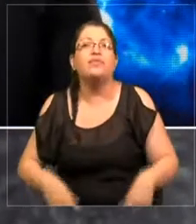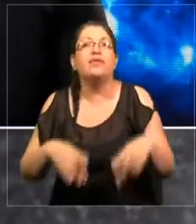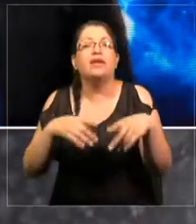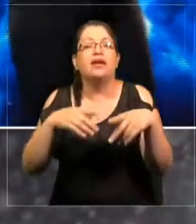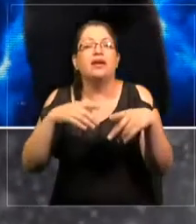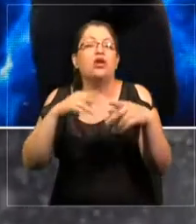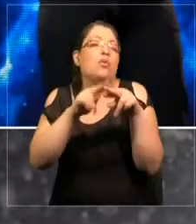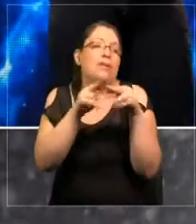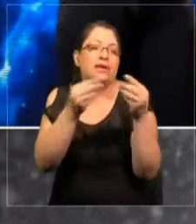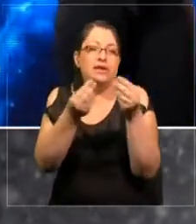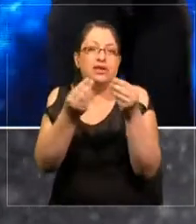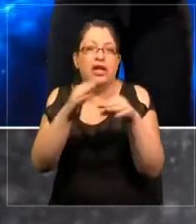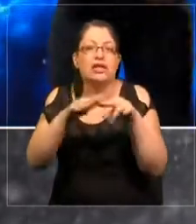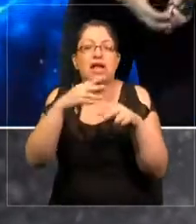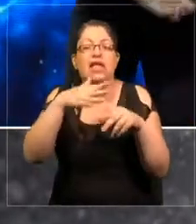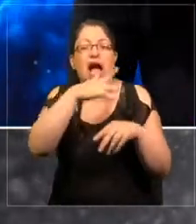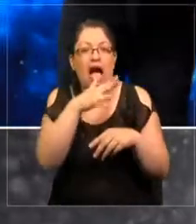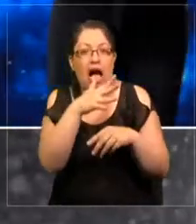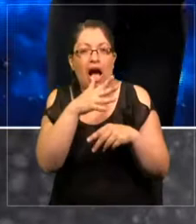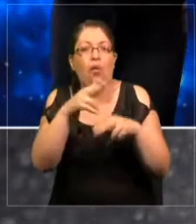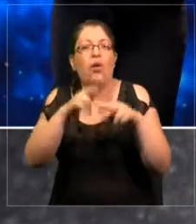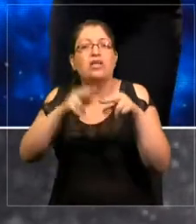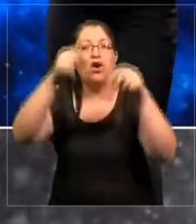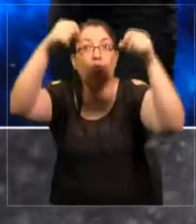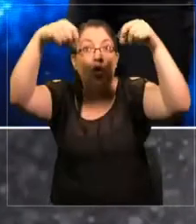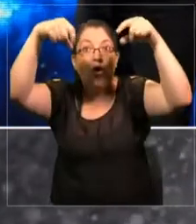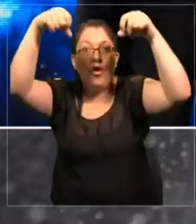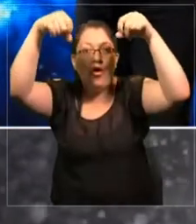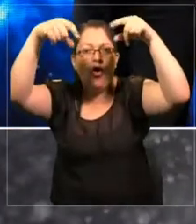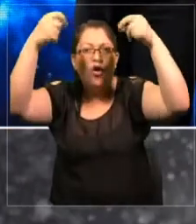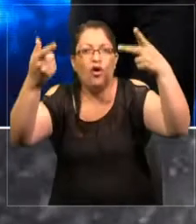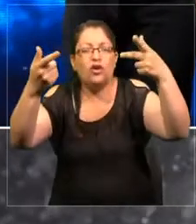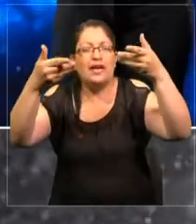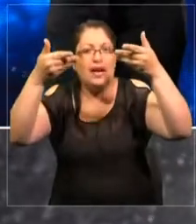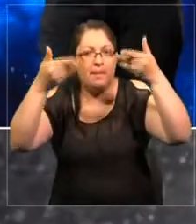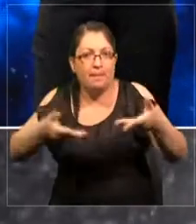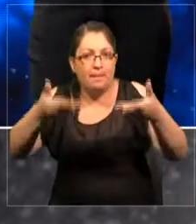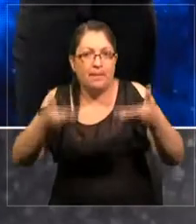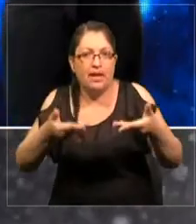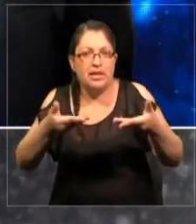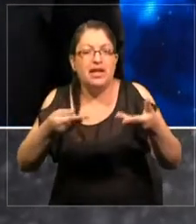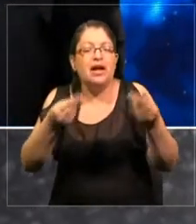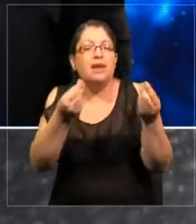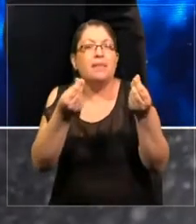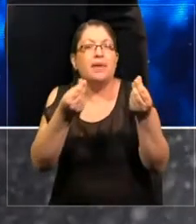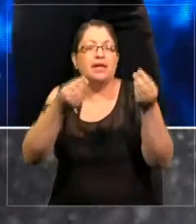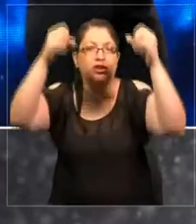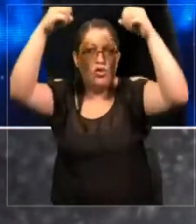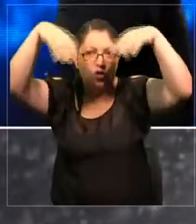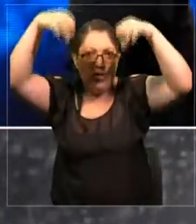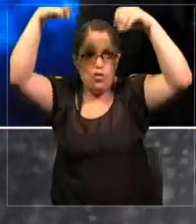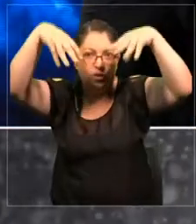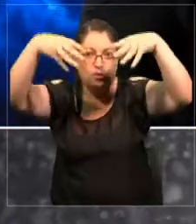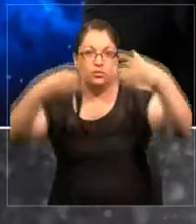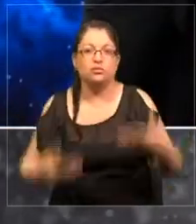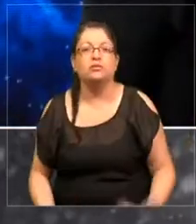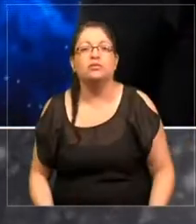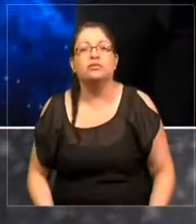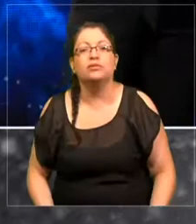y crearon una gota que era lo suficientemente pesada que cayera como lluvia. Y esto